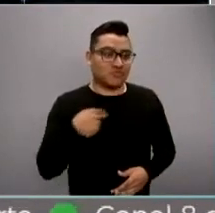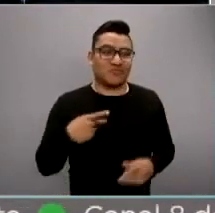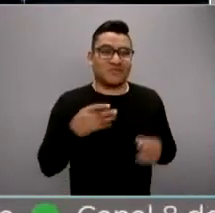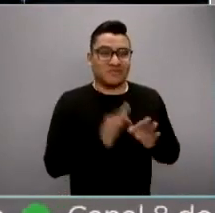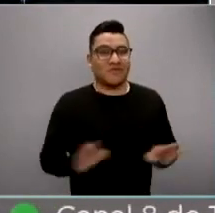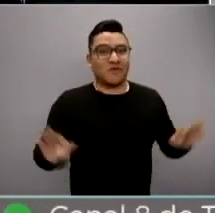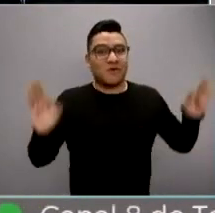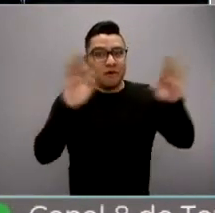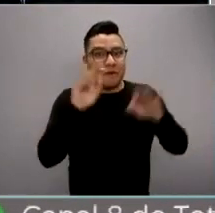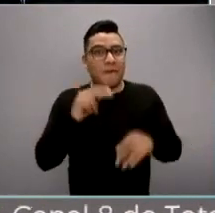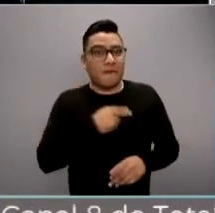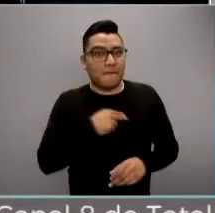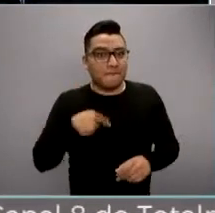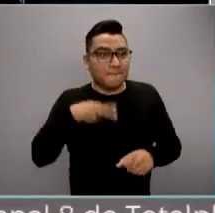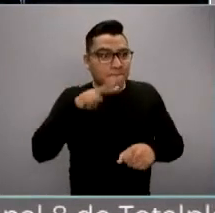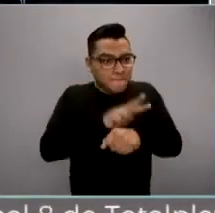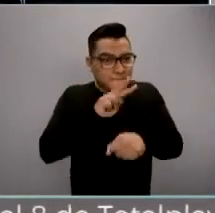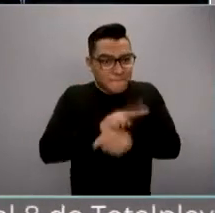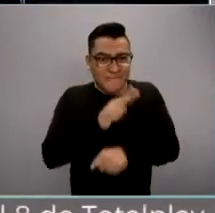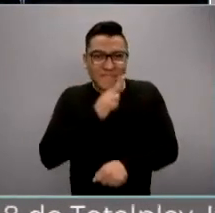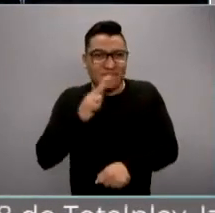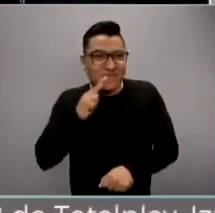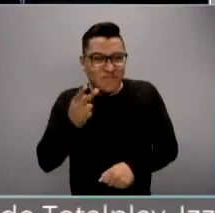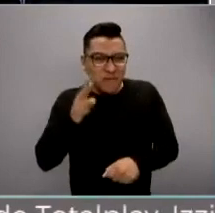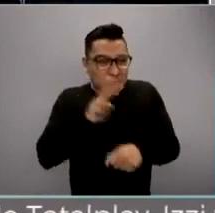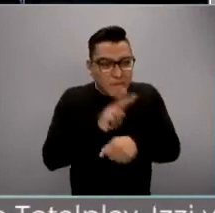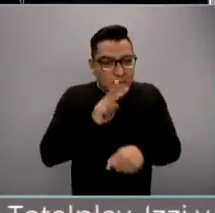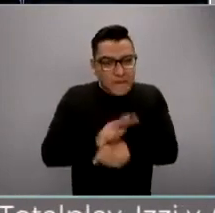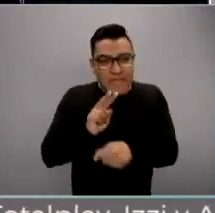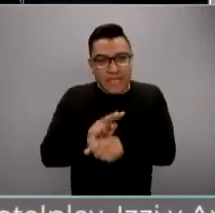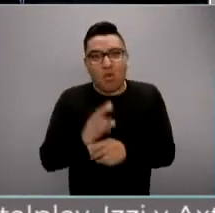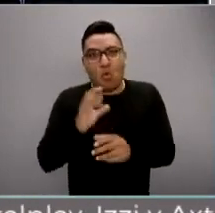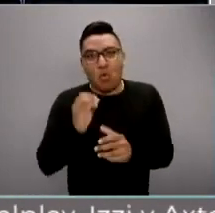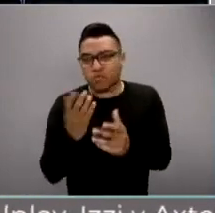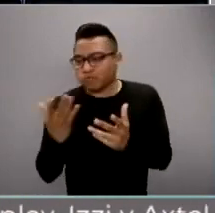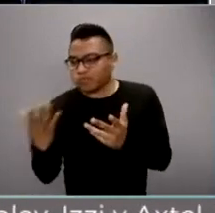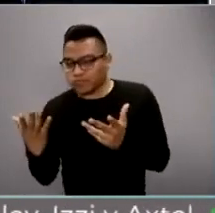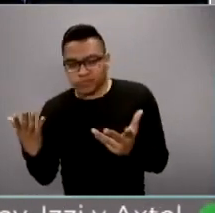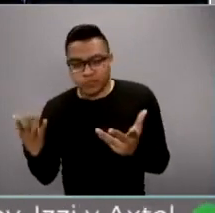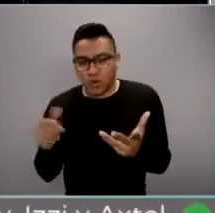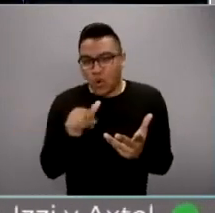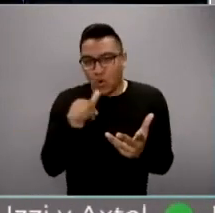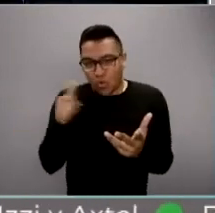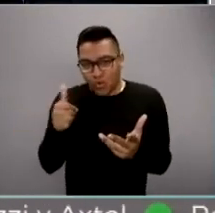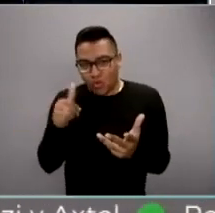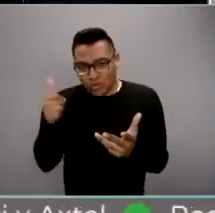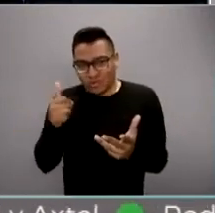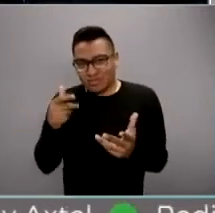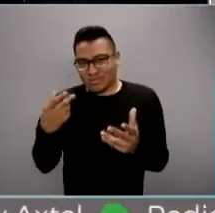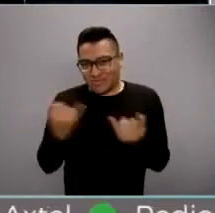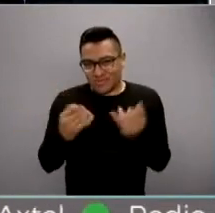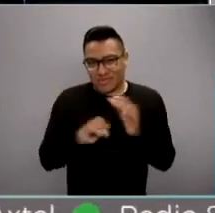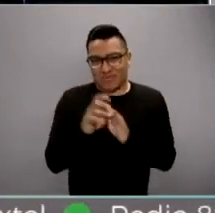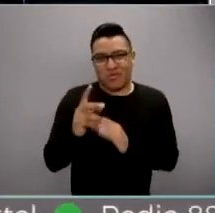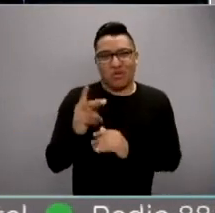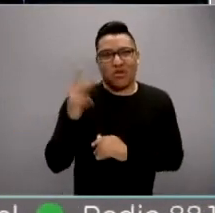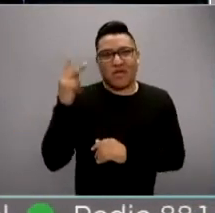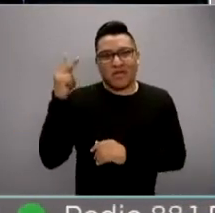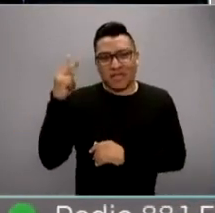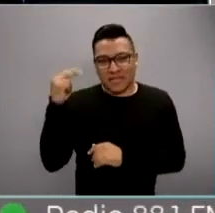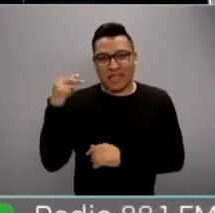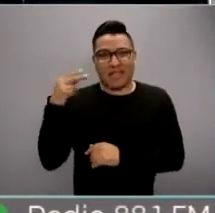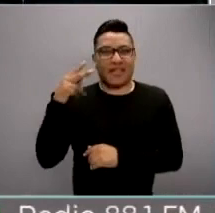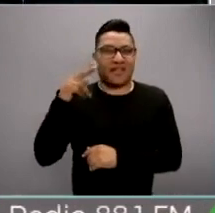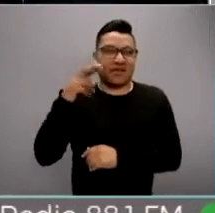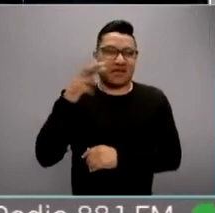verificación. Y creo que contrastar fuentes e ir siempre a la información original es justo la labor de los medios tradicionales o de